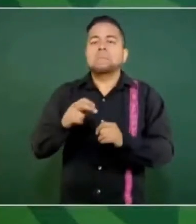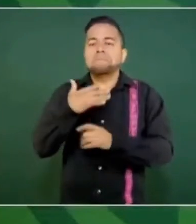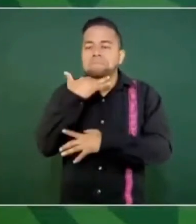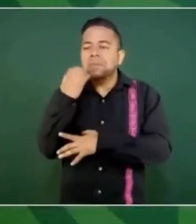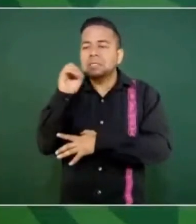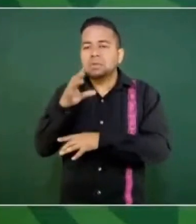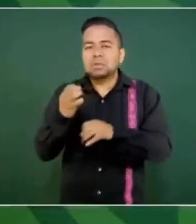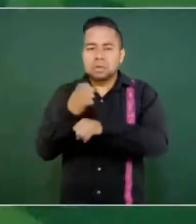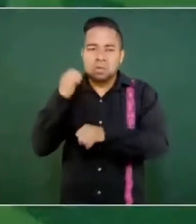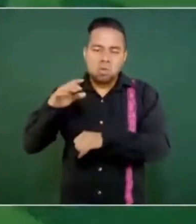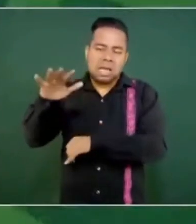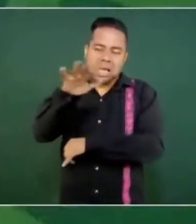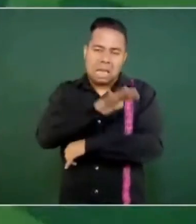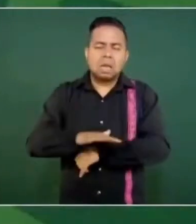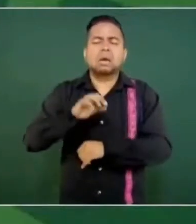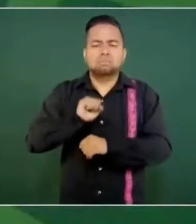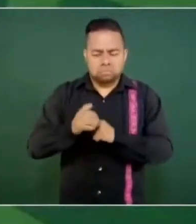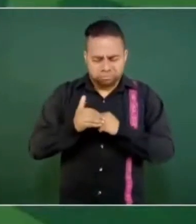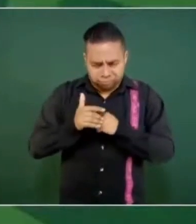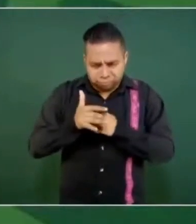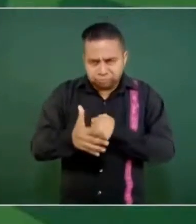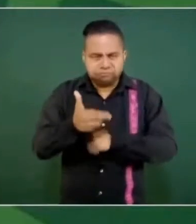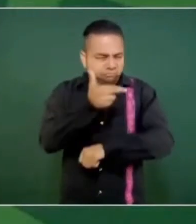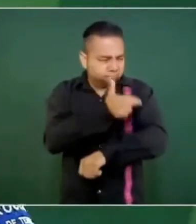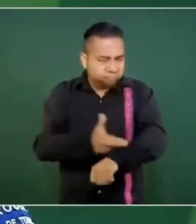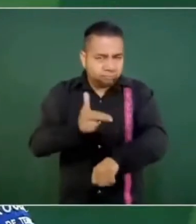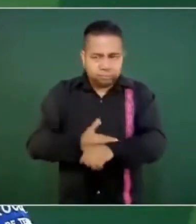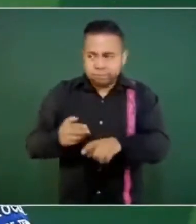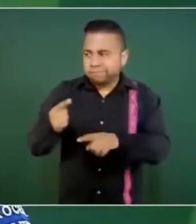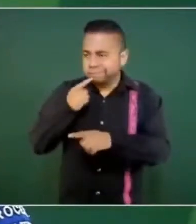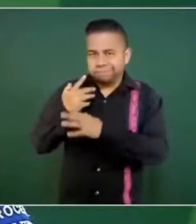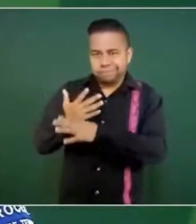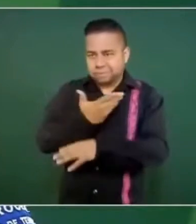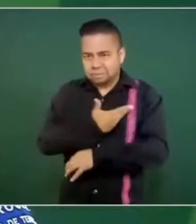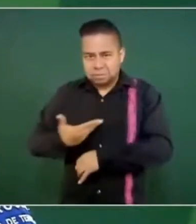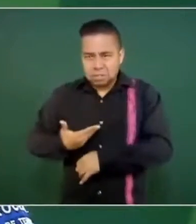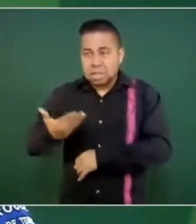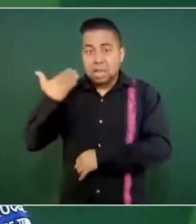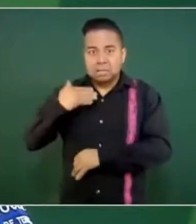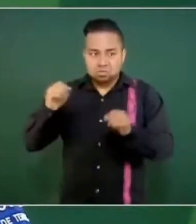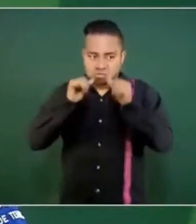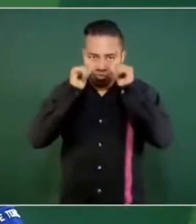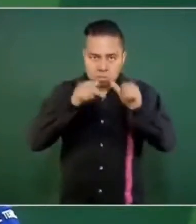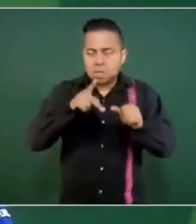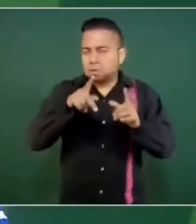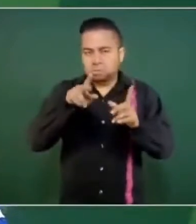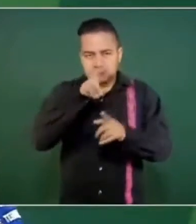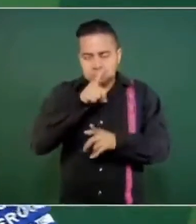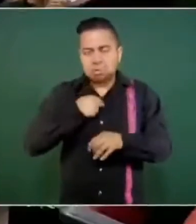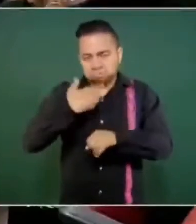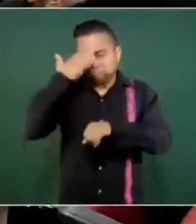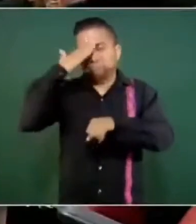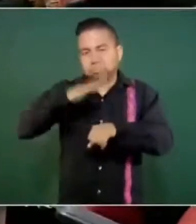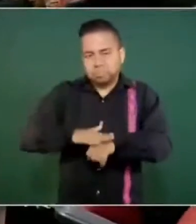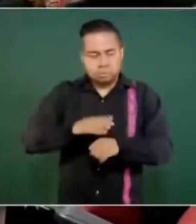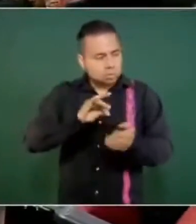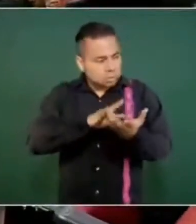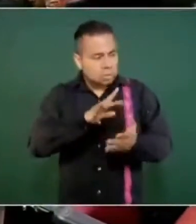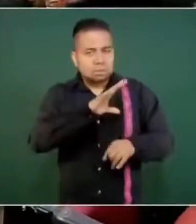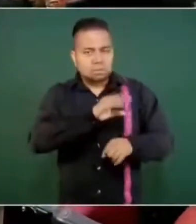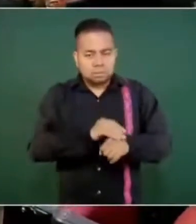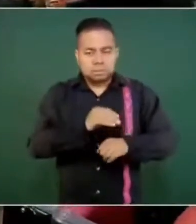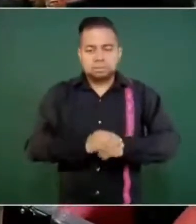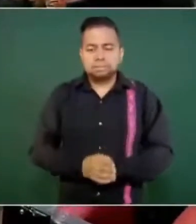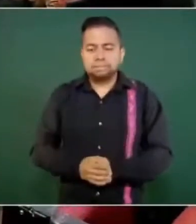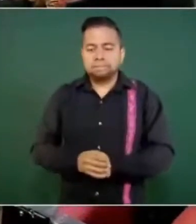Entonces, sí estamos avanzando. Como dice el señor presidente, hay otras cosas que no habíamos considerado, pero las vamos a tomar en cuenta. Muchas gracias. Con permiso. Muchas